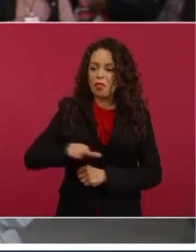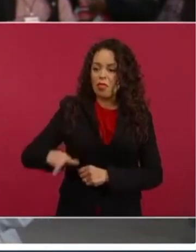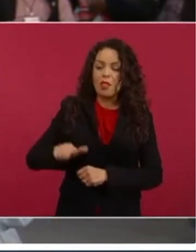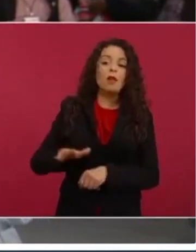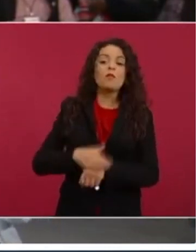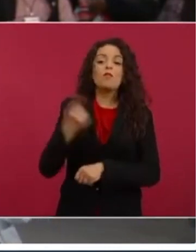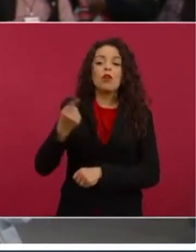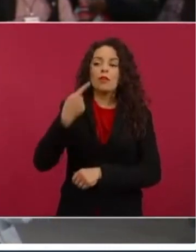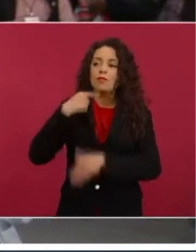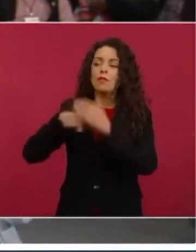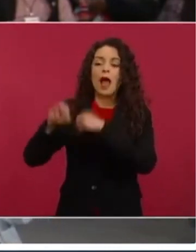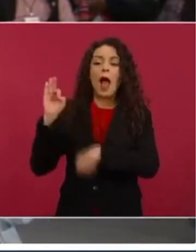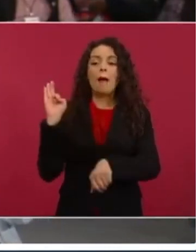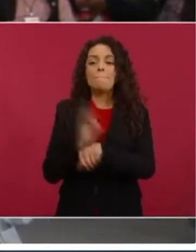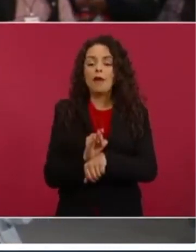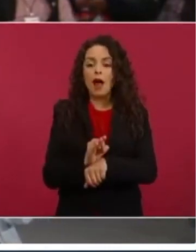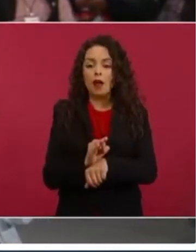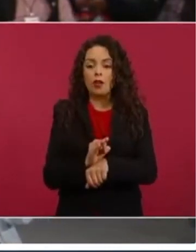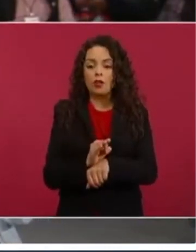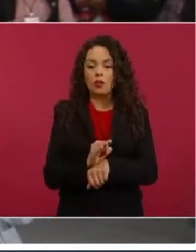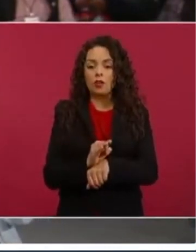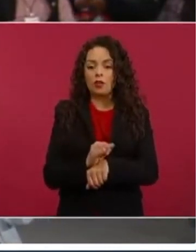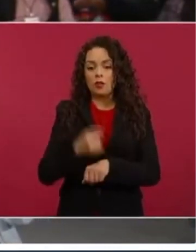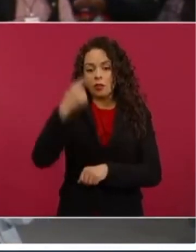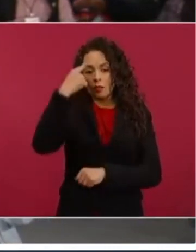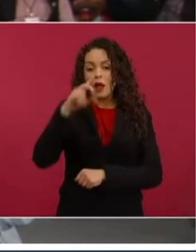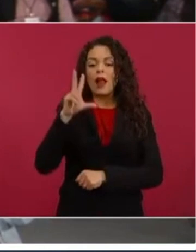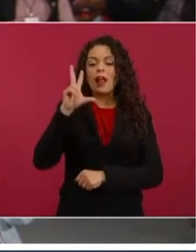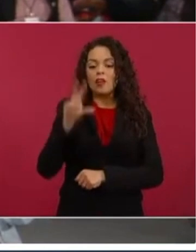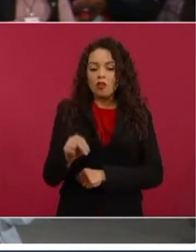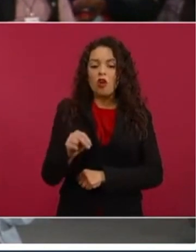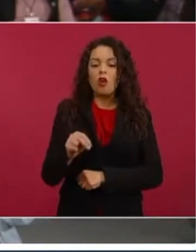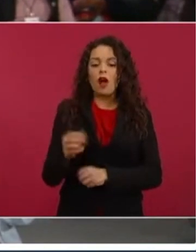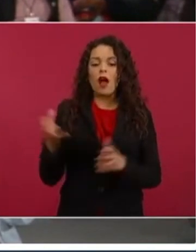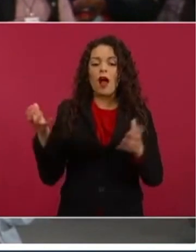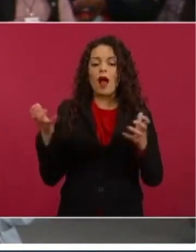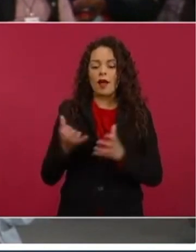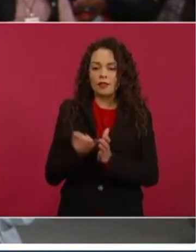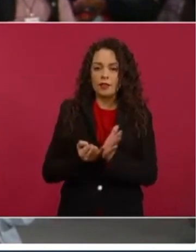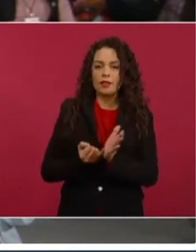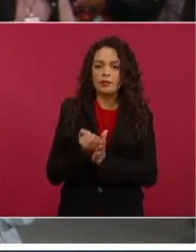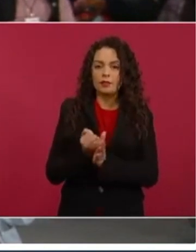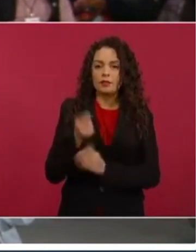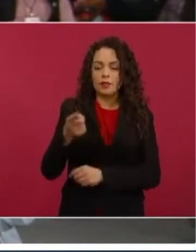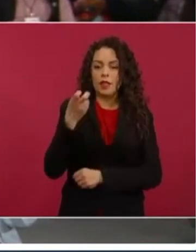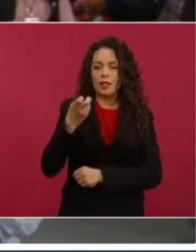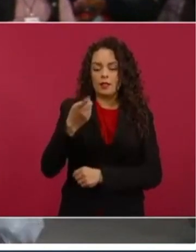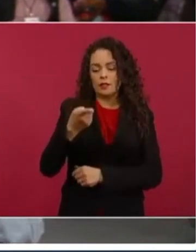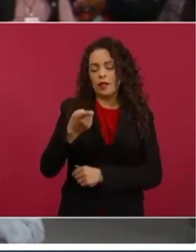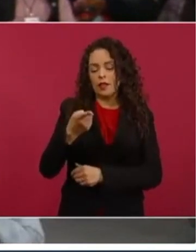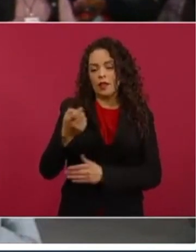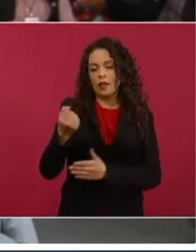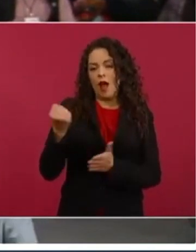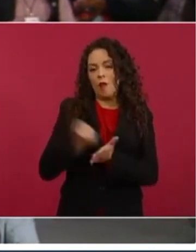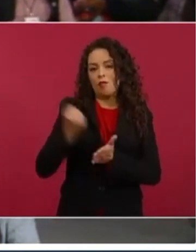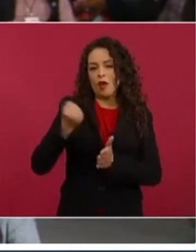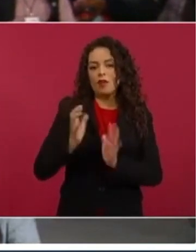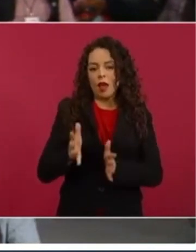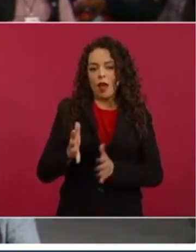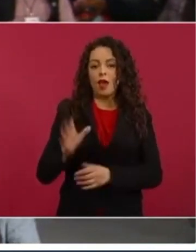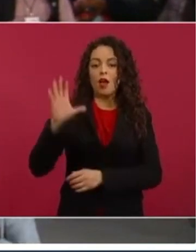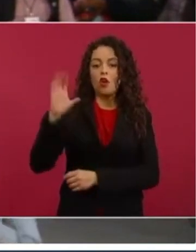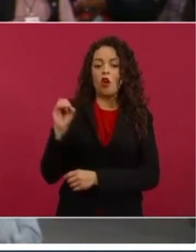que se ordenaron para que no se aplicara esta nueva legislación hasta que se resolviera el fondo del asunto. Y es que la COFESE,